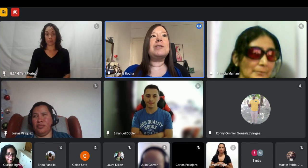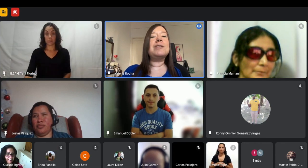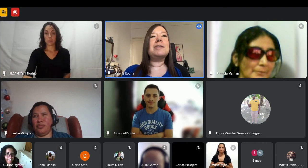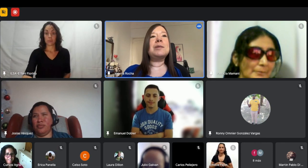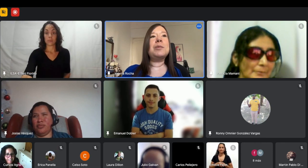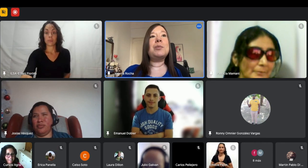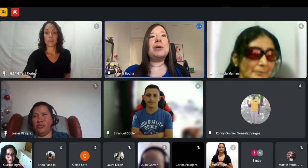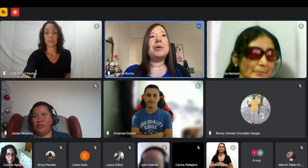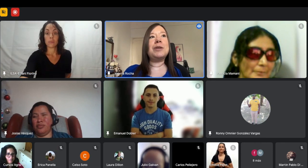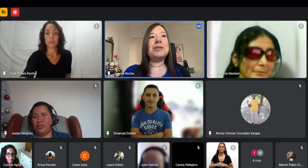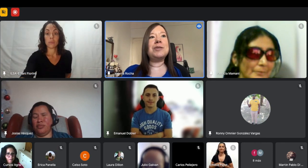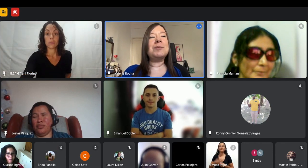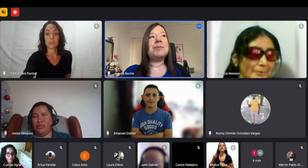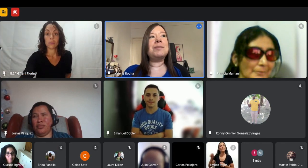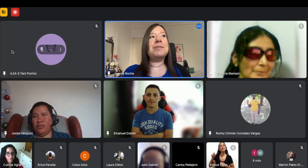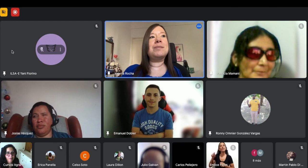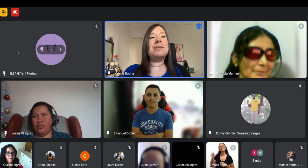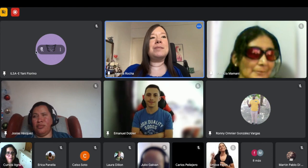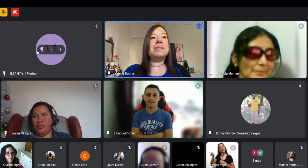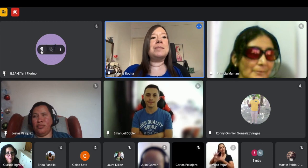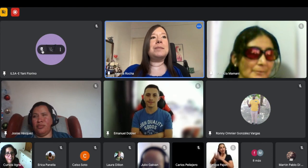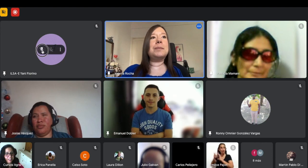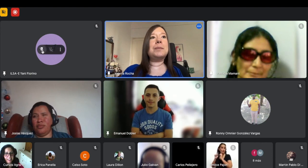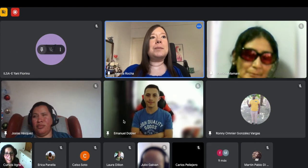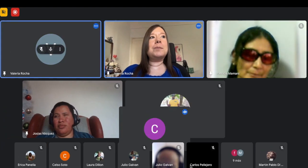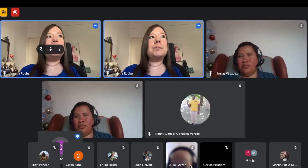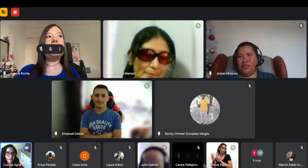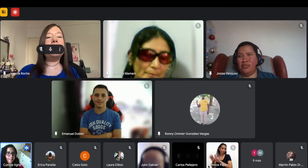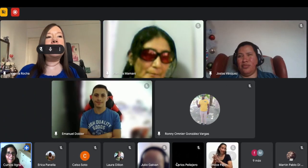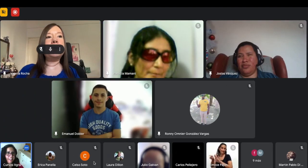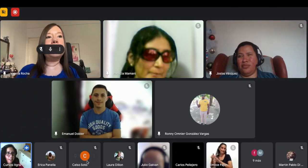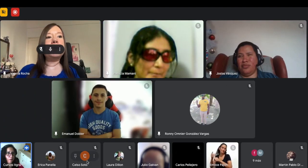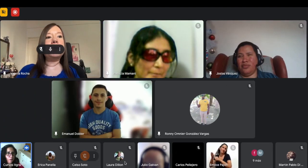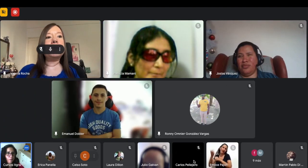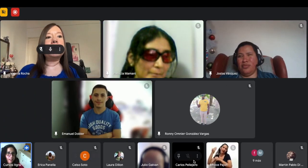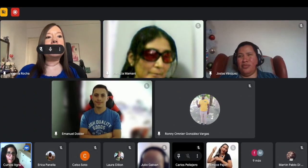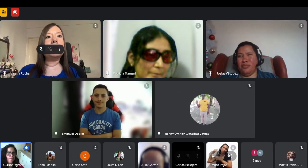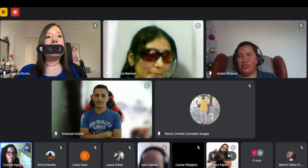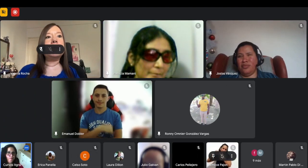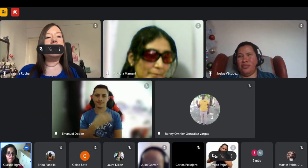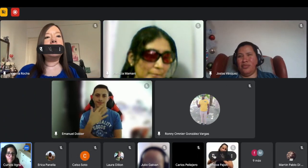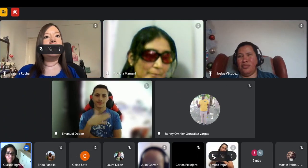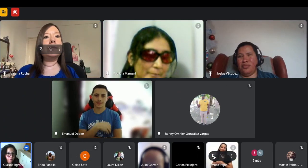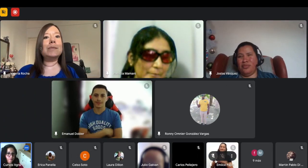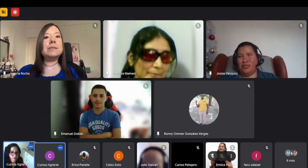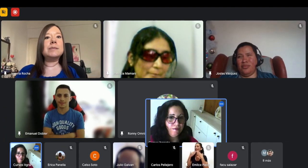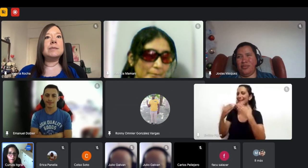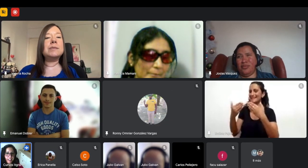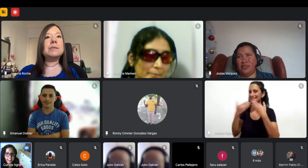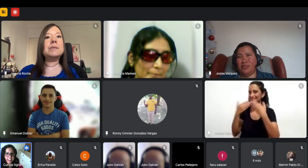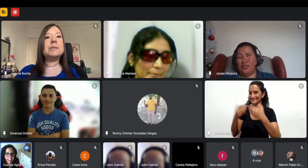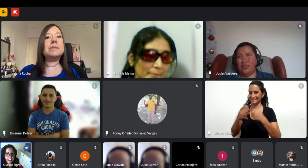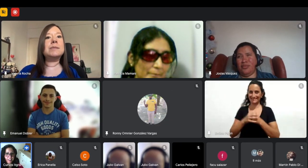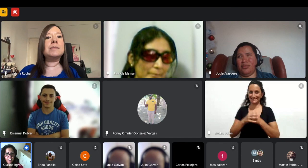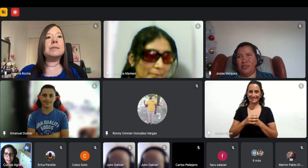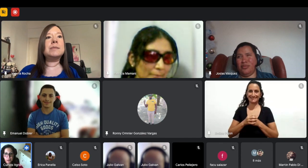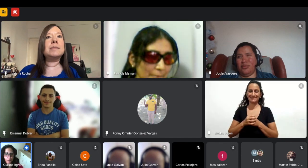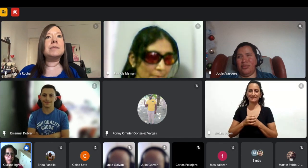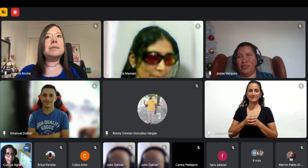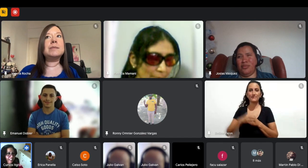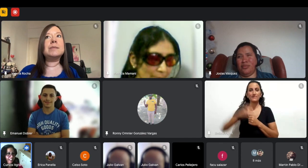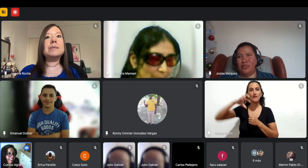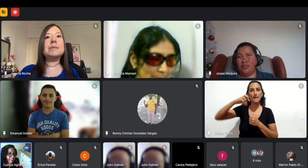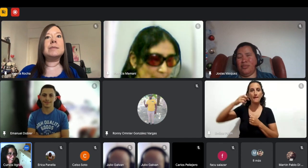que así fueron mis mis primeros pasos gracias gracias por compartir patrick querés